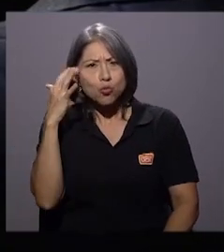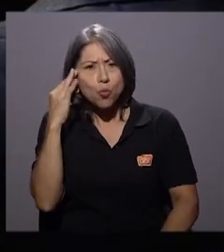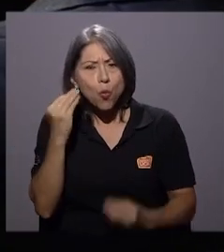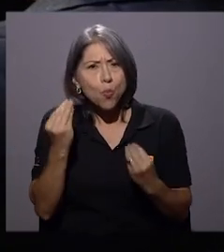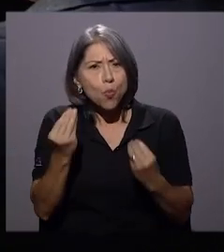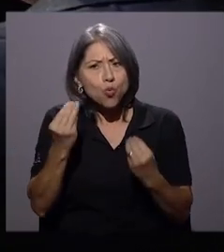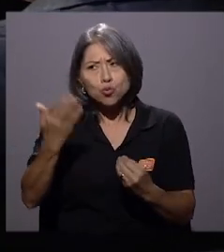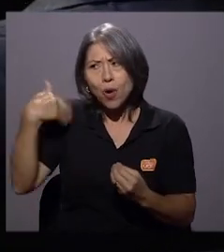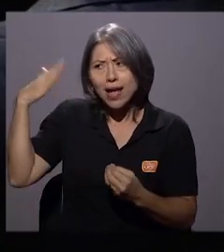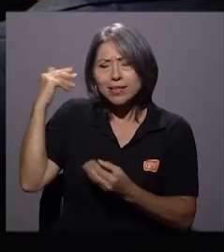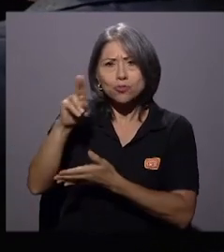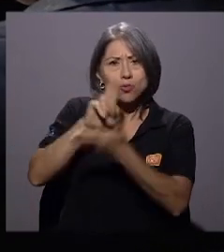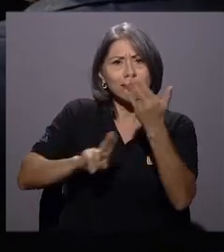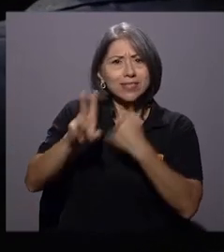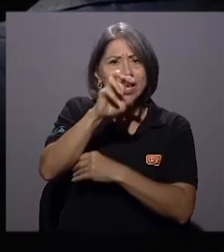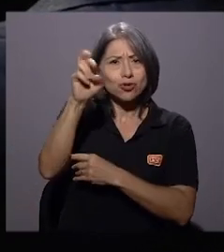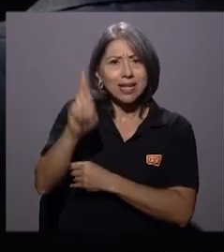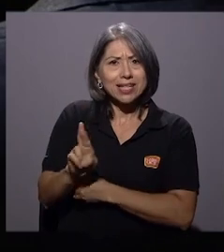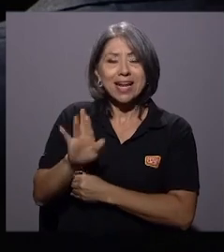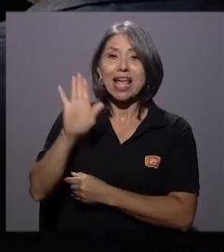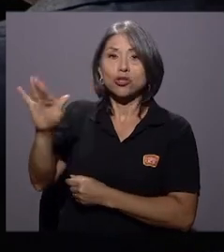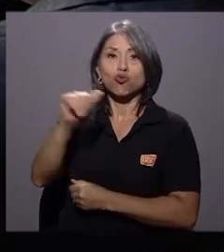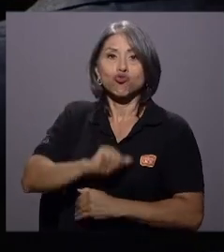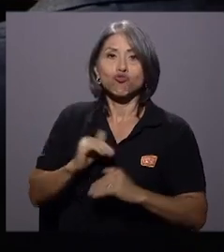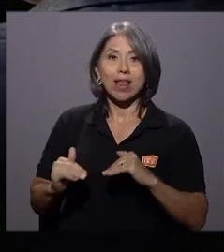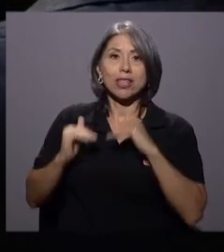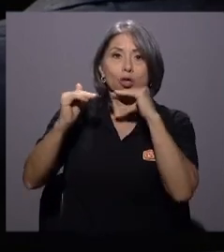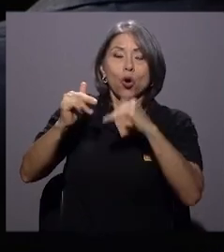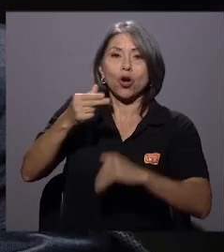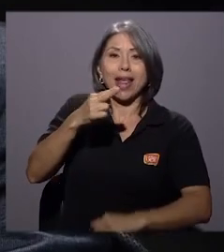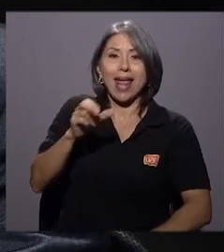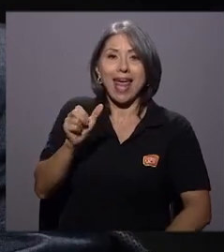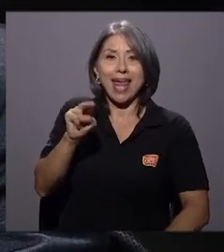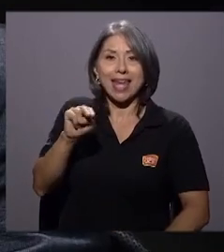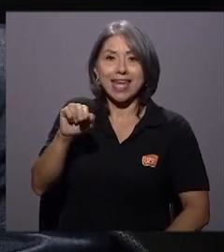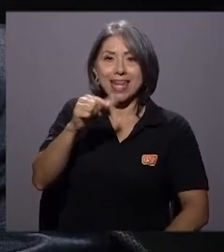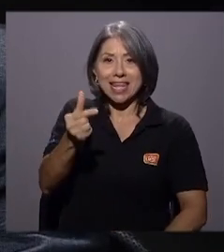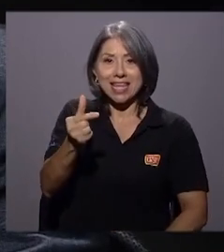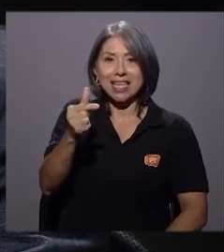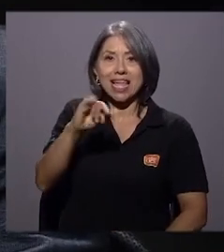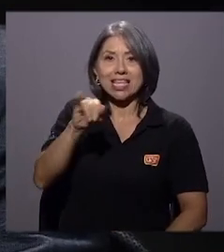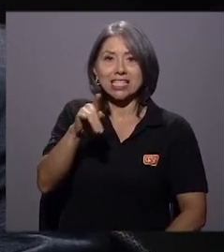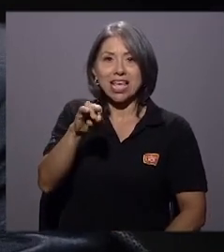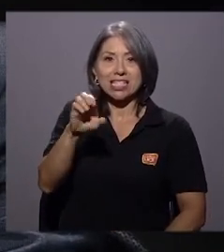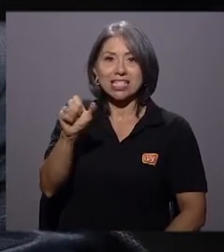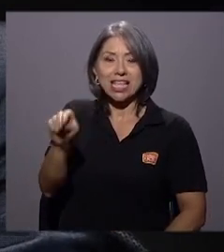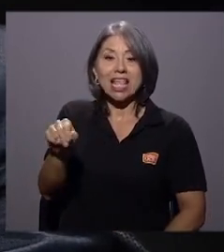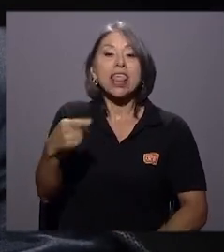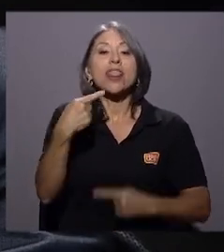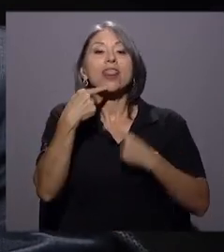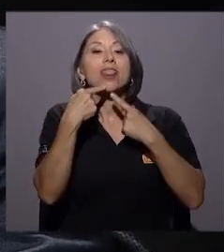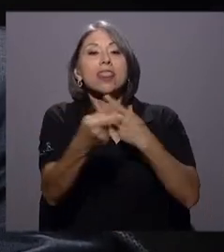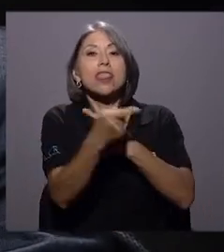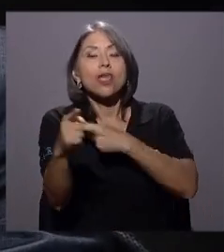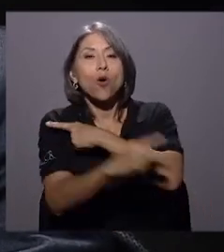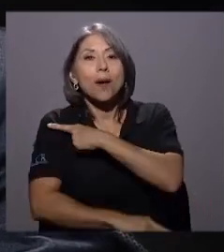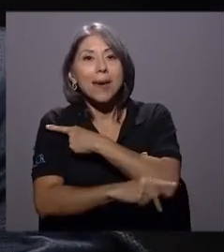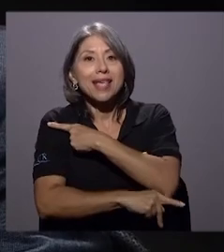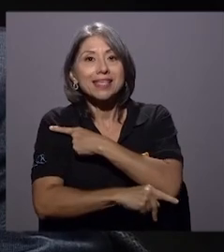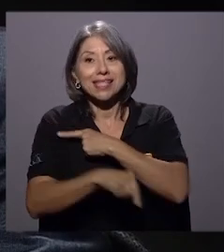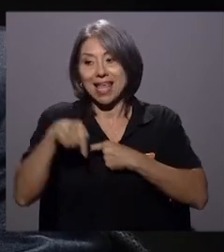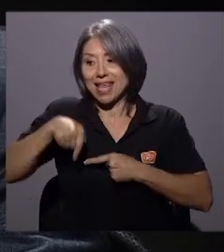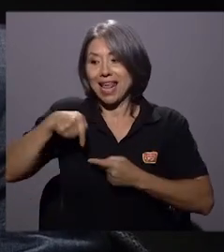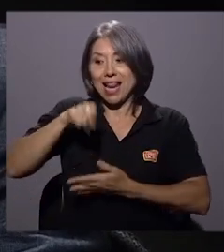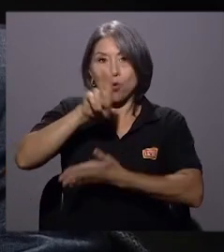Rica y su rector, don Henning Jensen, le dijo al país que la Universidad de Costa Rica, de acuerdo con un estudio de la OPLAU,